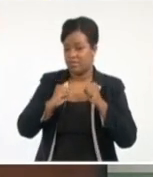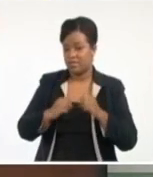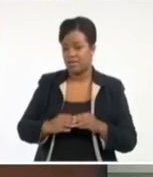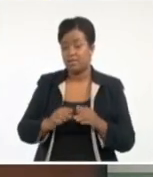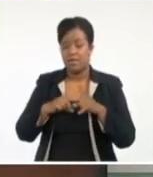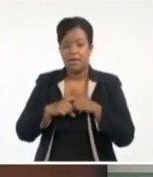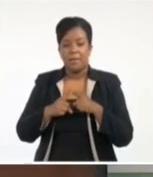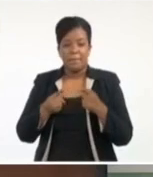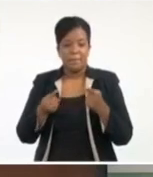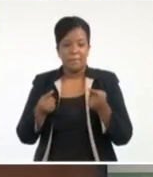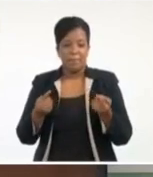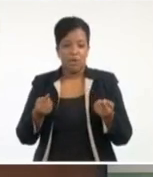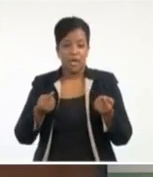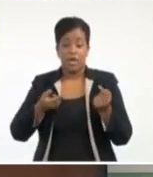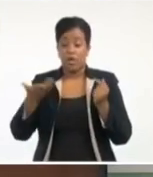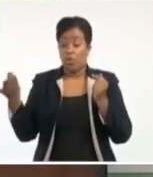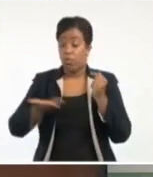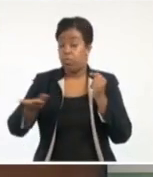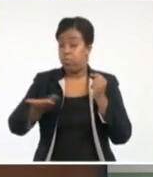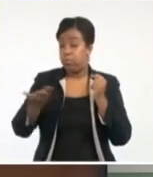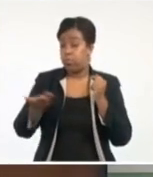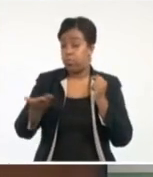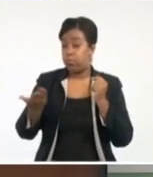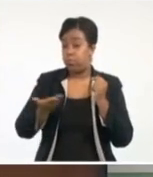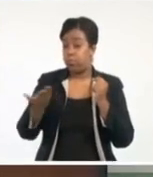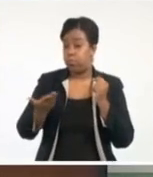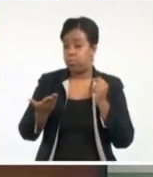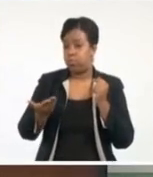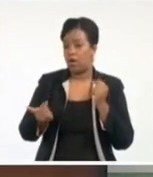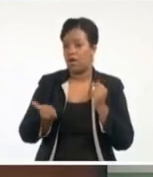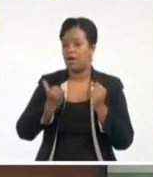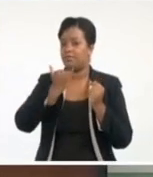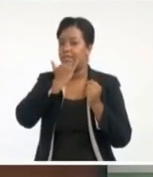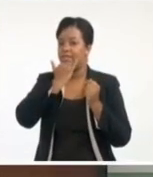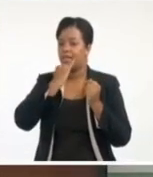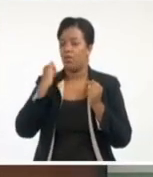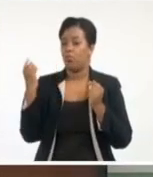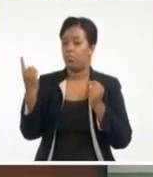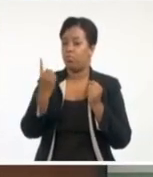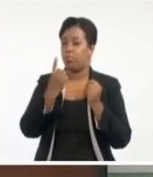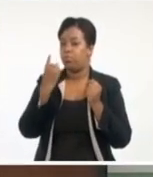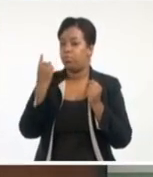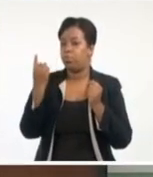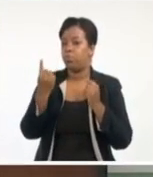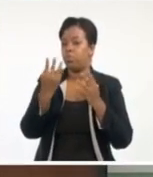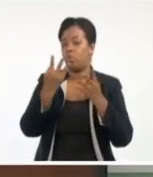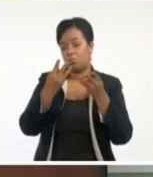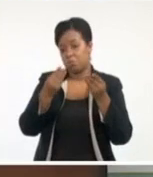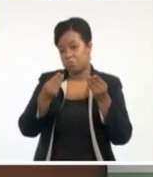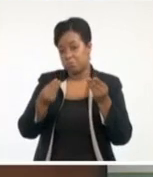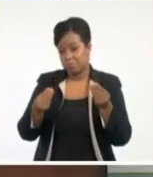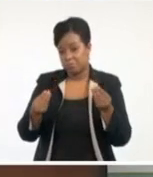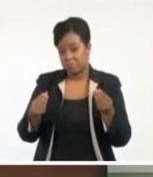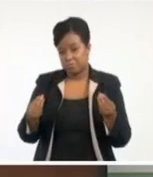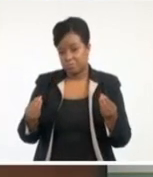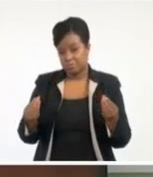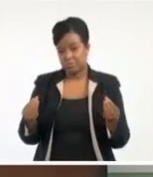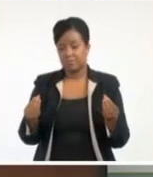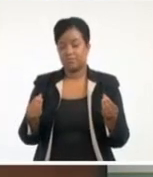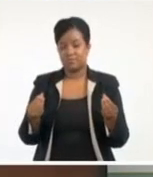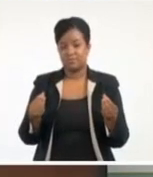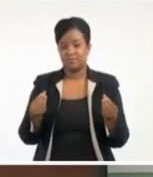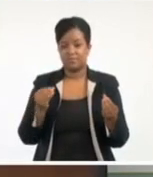velocidad tan alta desacopla la circulación de niveles bajos con la circulación de niveles medios y altos, la